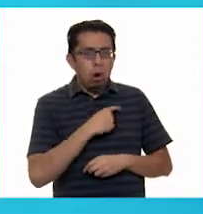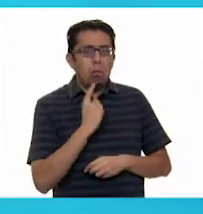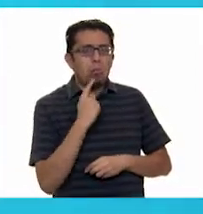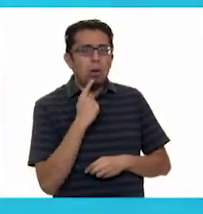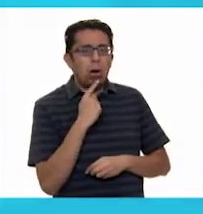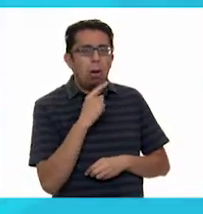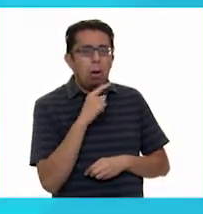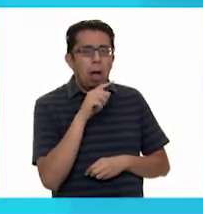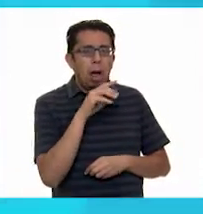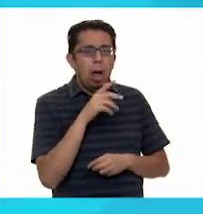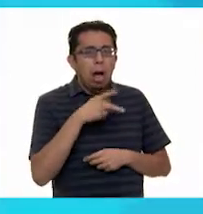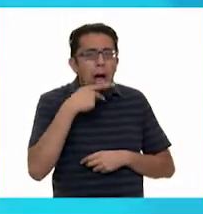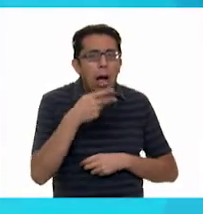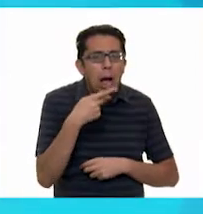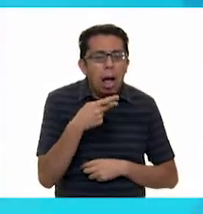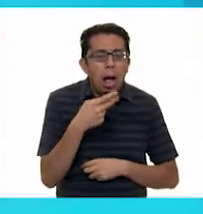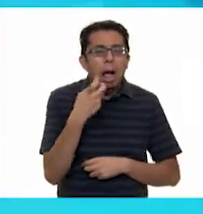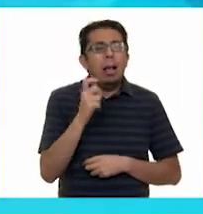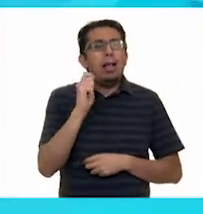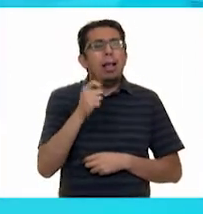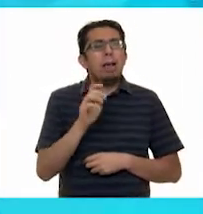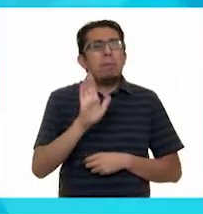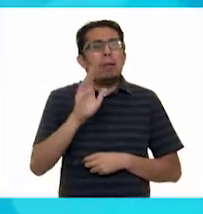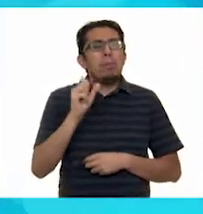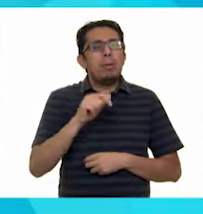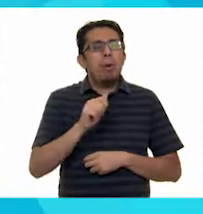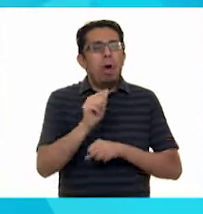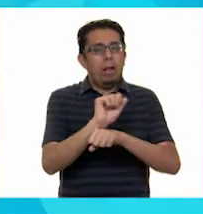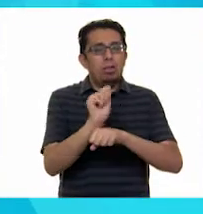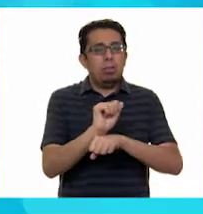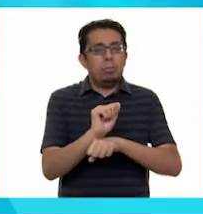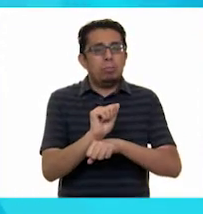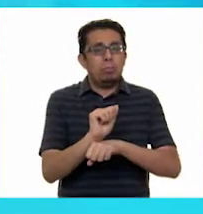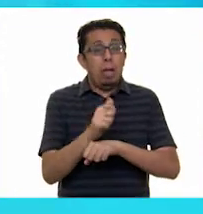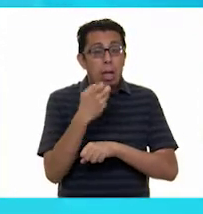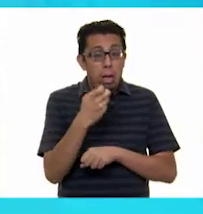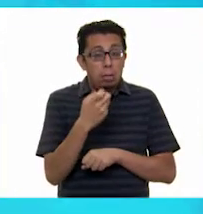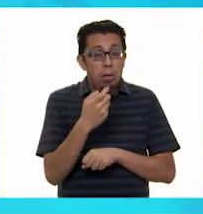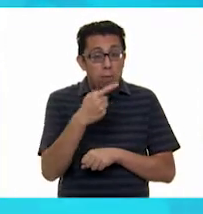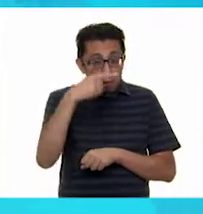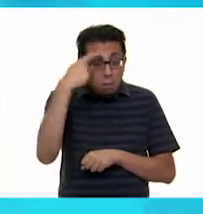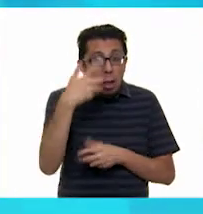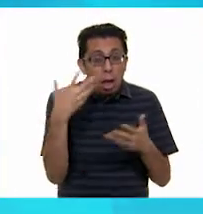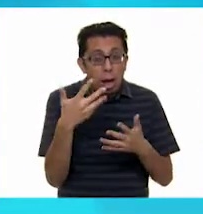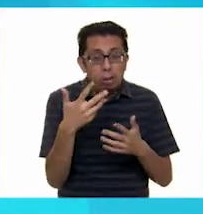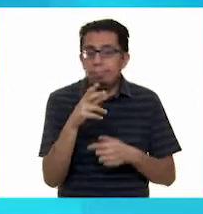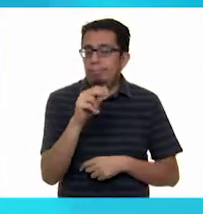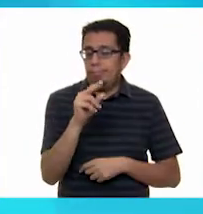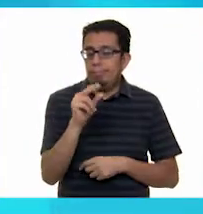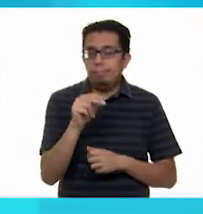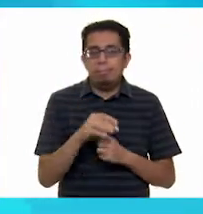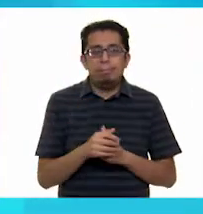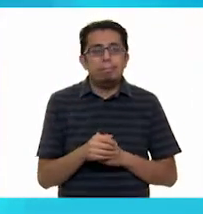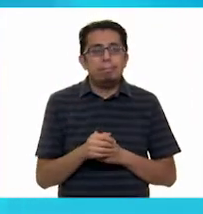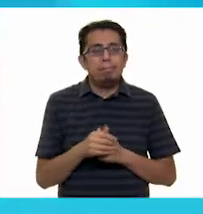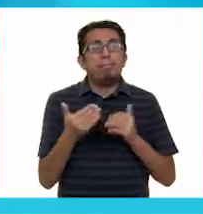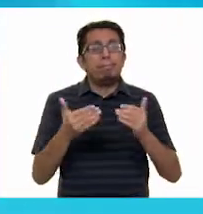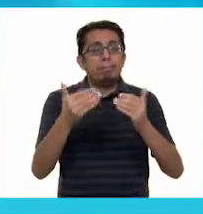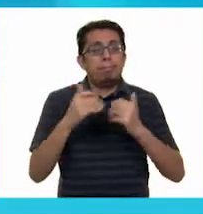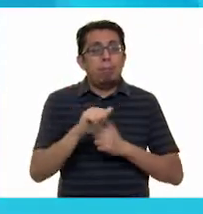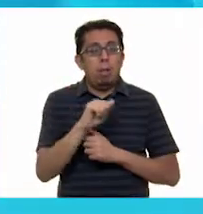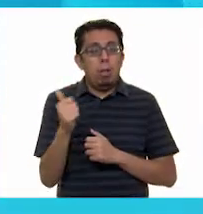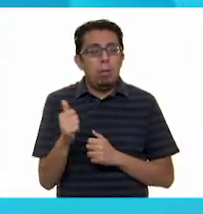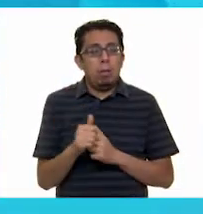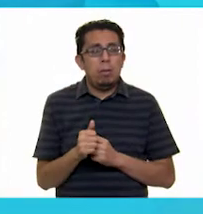combina las funciones de un titiritero y de un actor. No cualquiera logra desarrollar esa habilidad. A continuación,